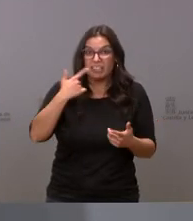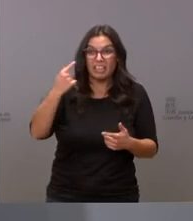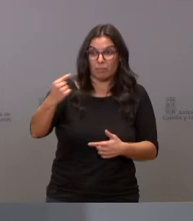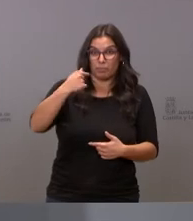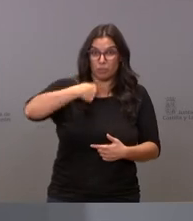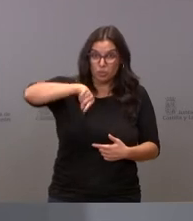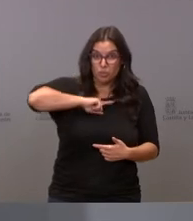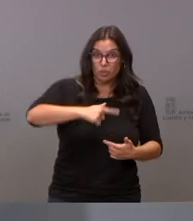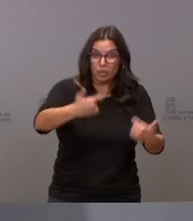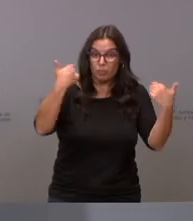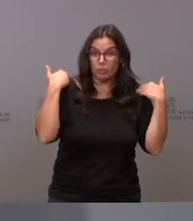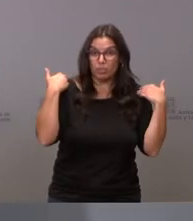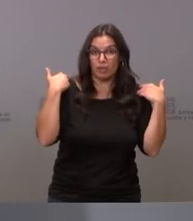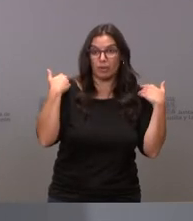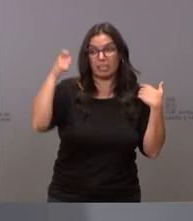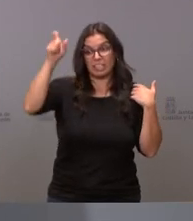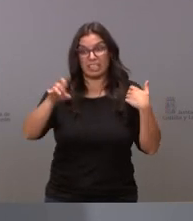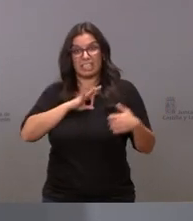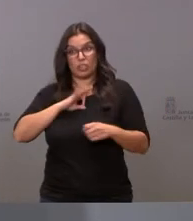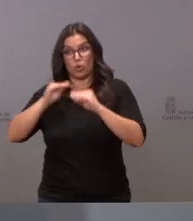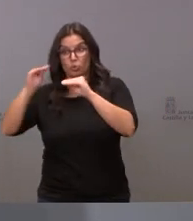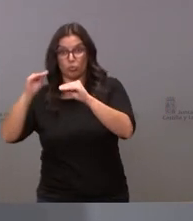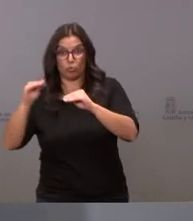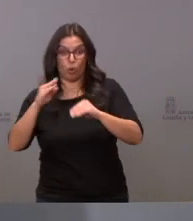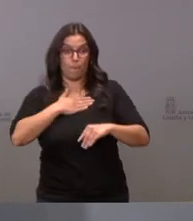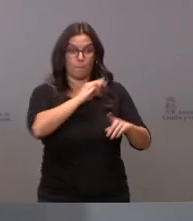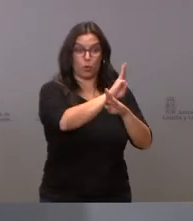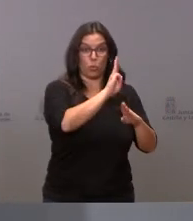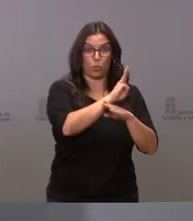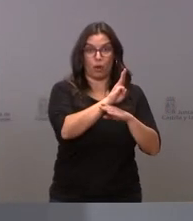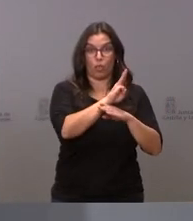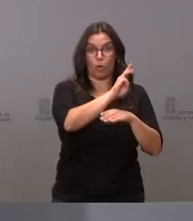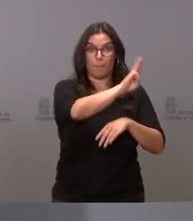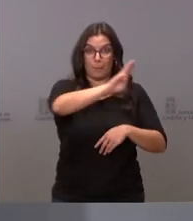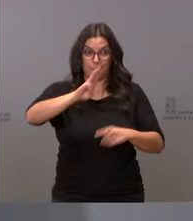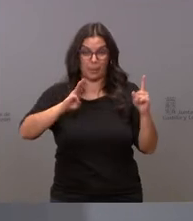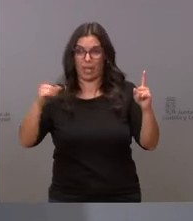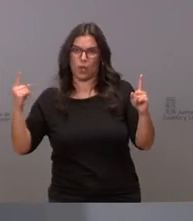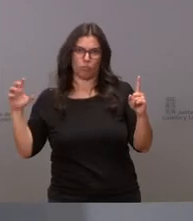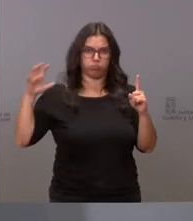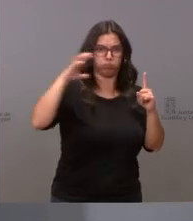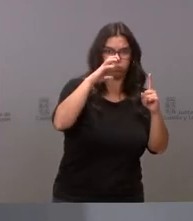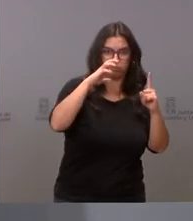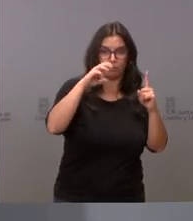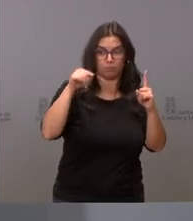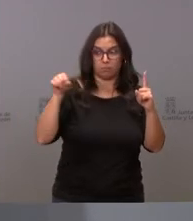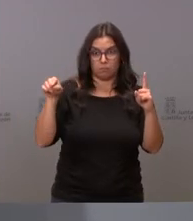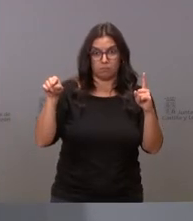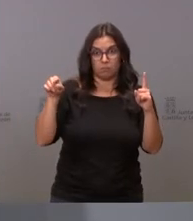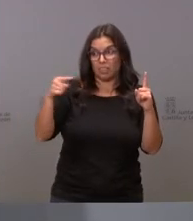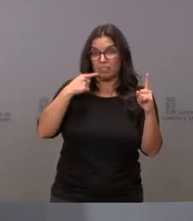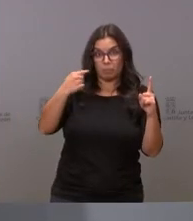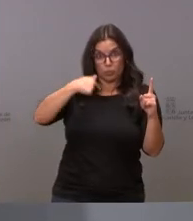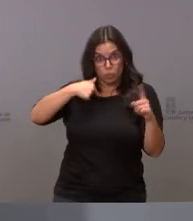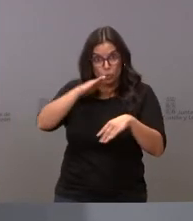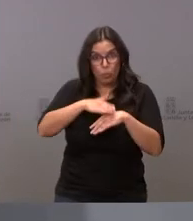de que el señor Reglero se avalance sobre un procurador del Partido Popular es el colmo de la desfachatez pero